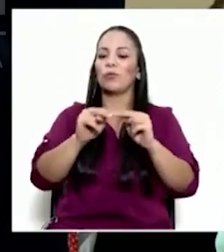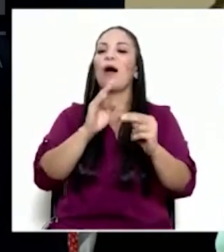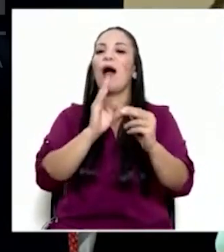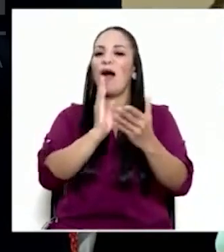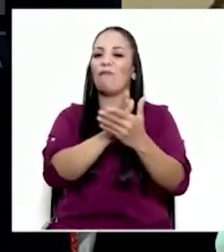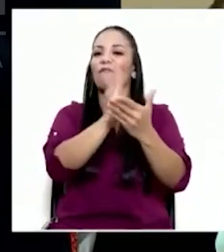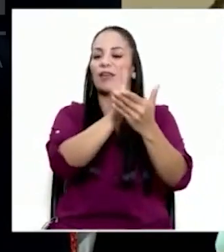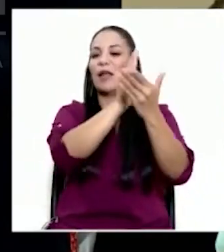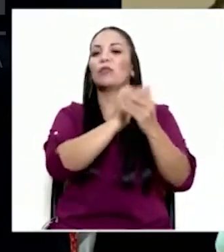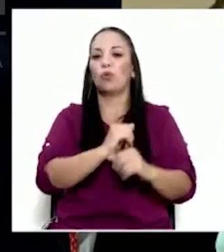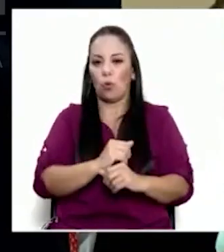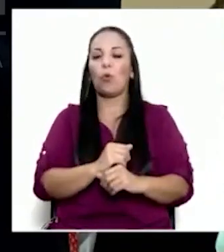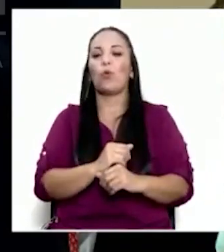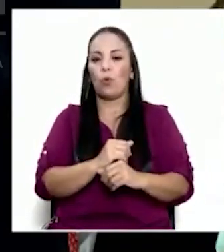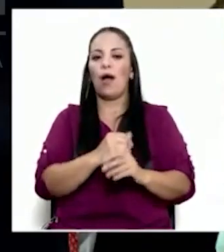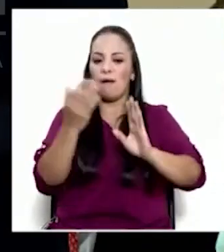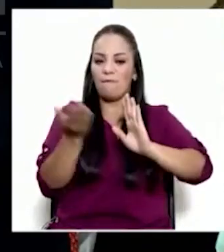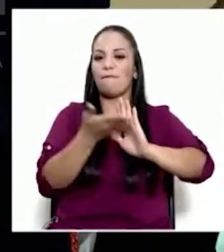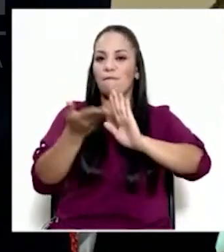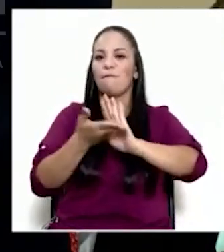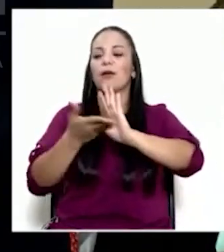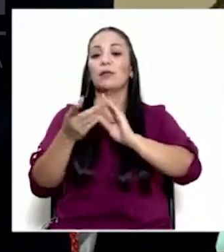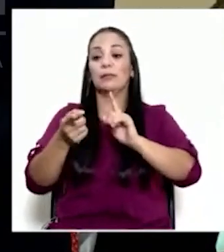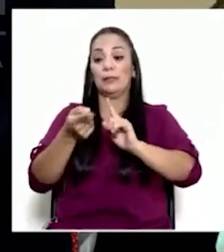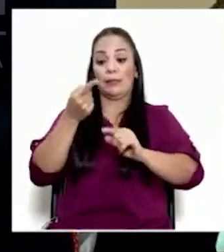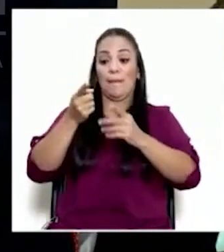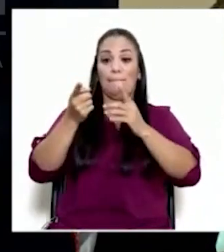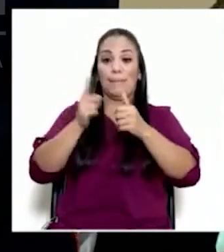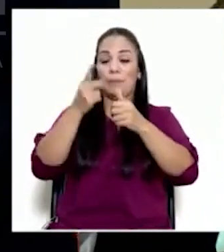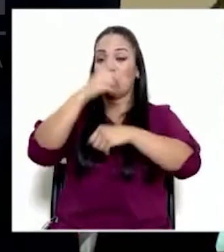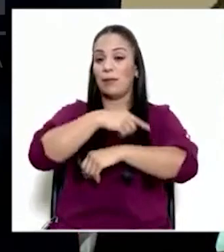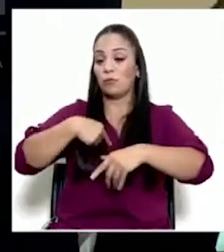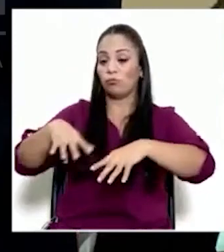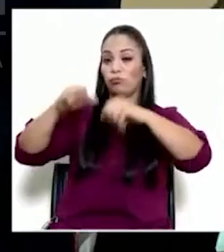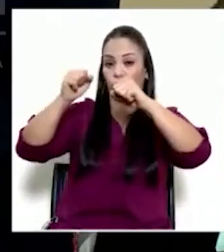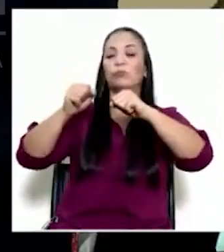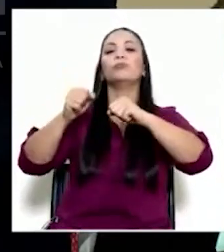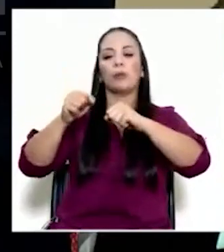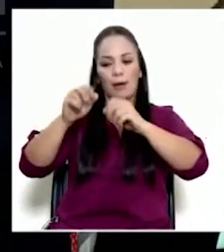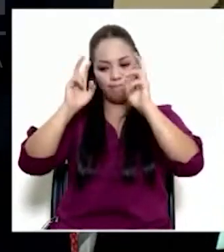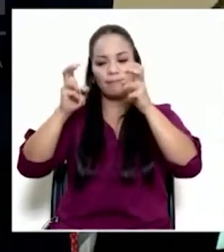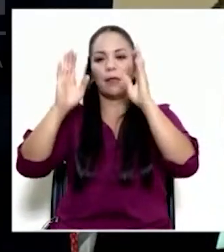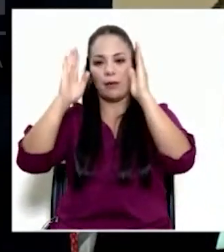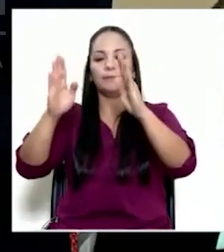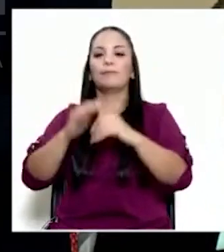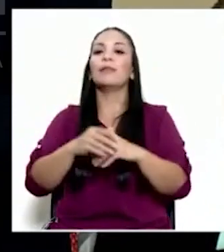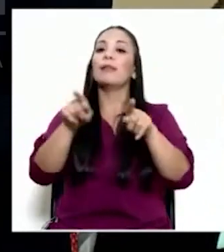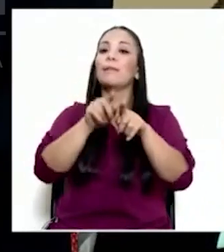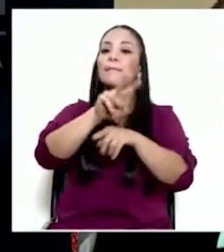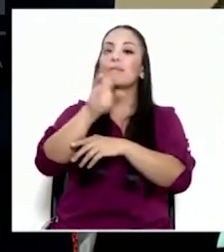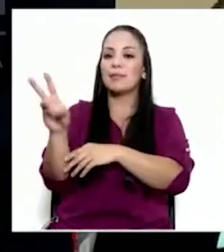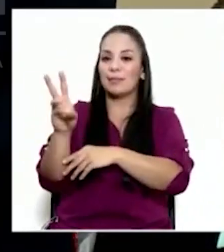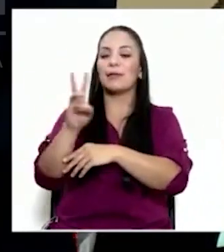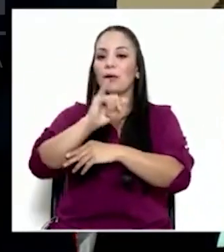afectando grandemente. Desde el primer día que tomé la rectoría se viene trabajando en el tema. Y, señor presidente, el próximo incluso 26 estamos